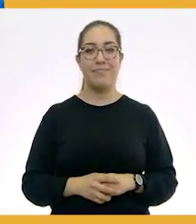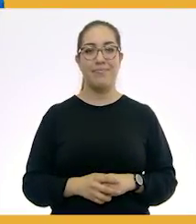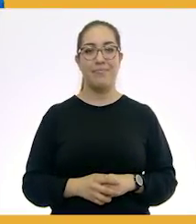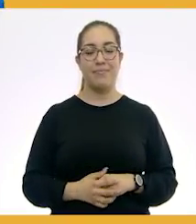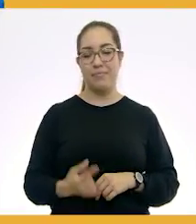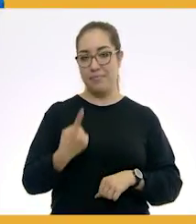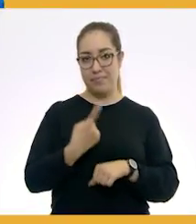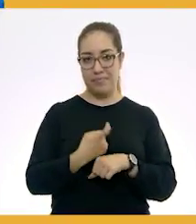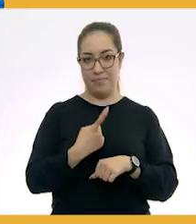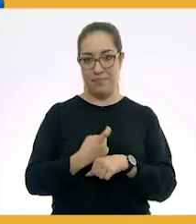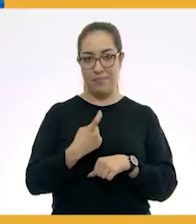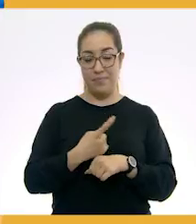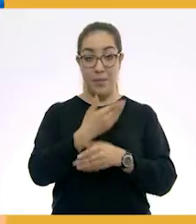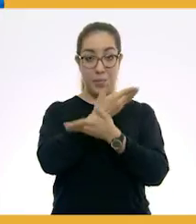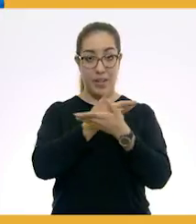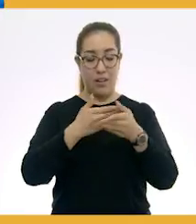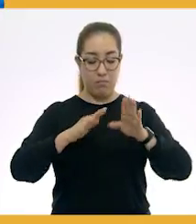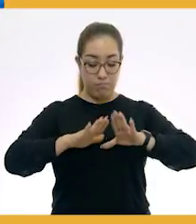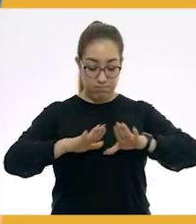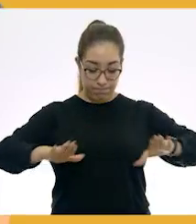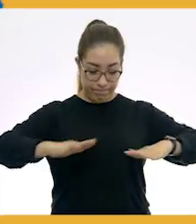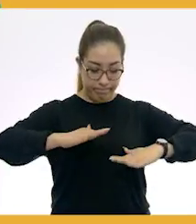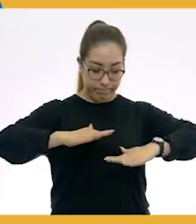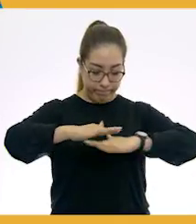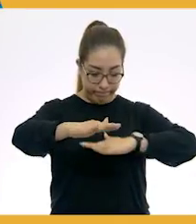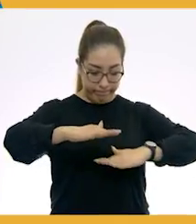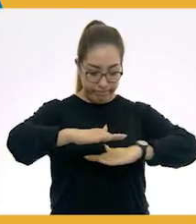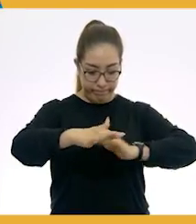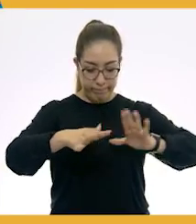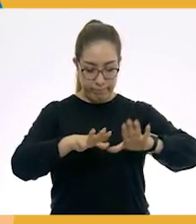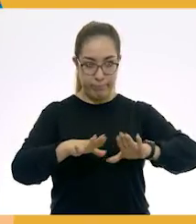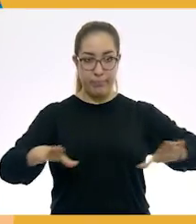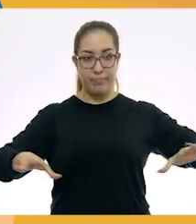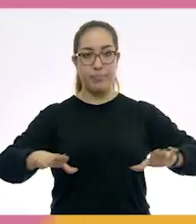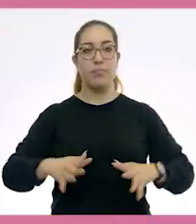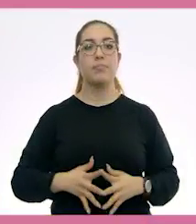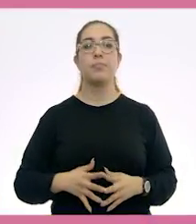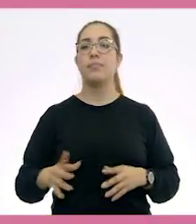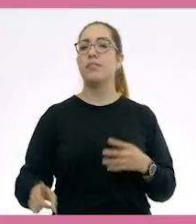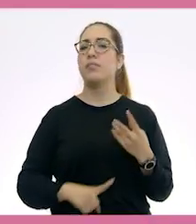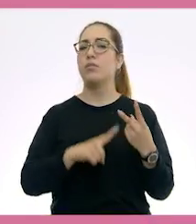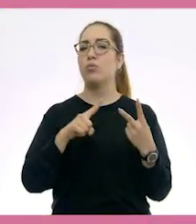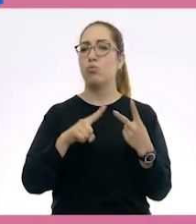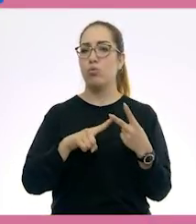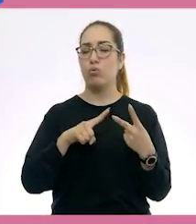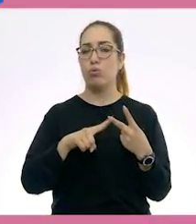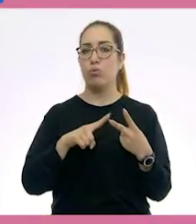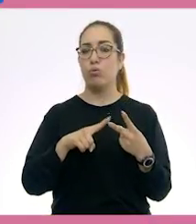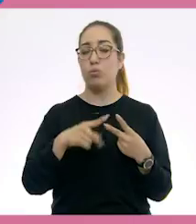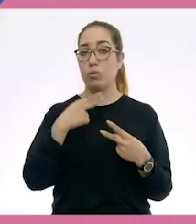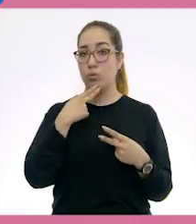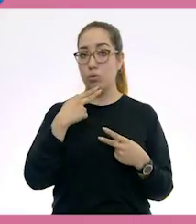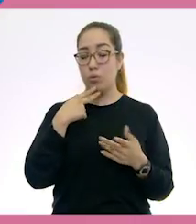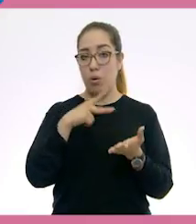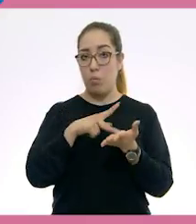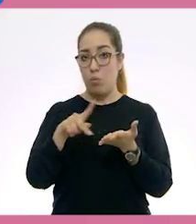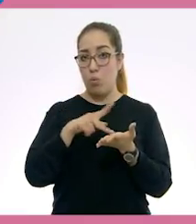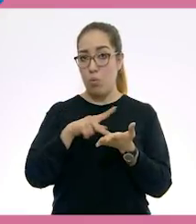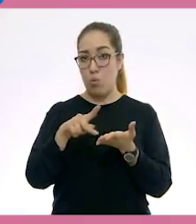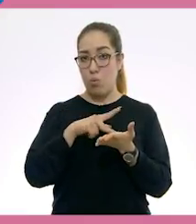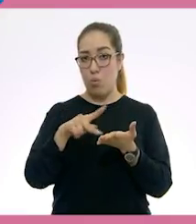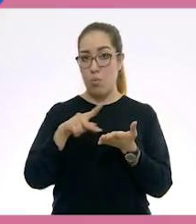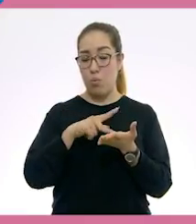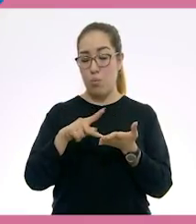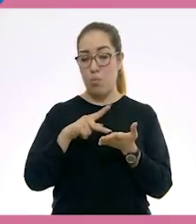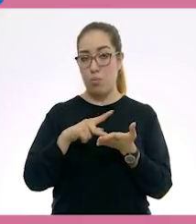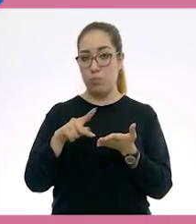1. Estira la playera a lo largo y a lo ancho. 2. Marca con el plumón o la pluma y